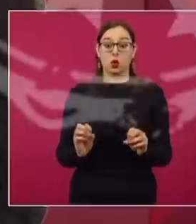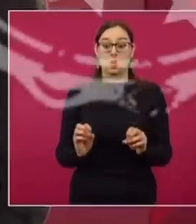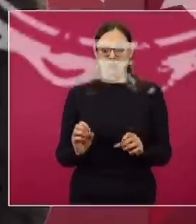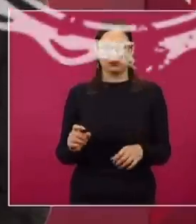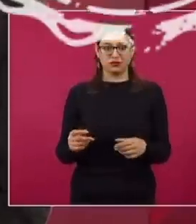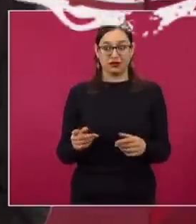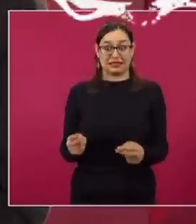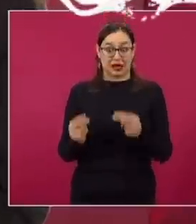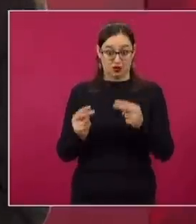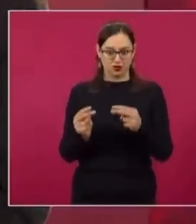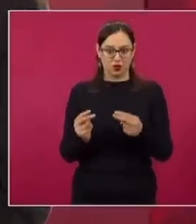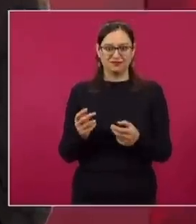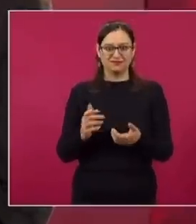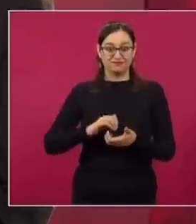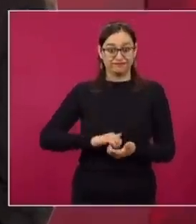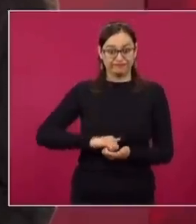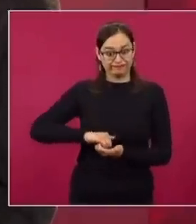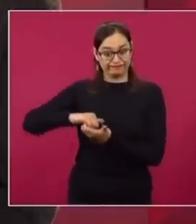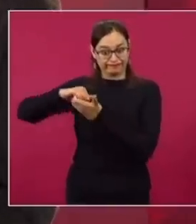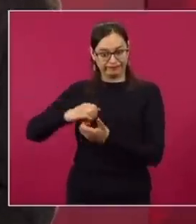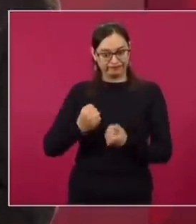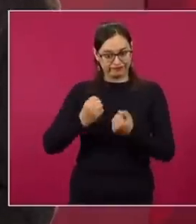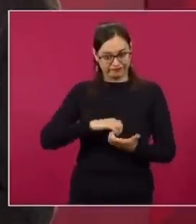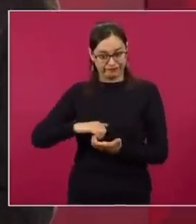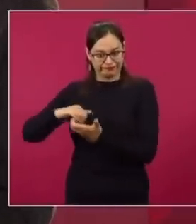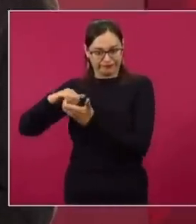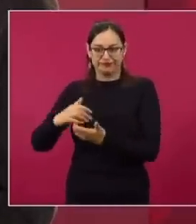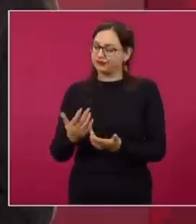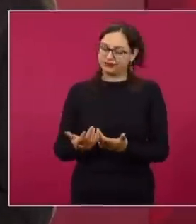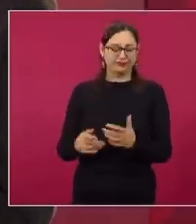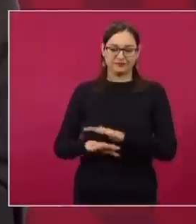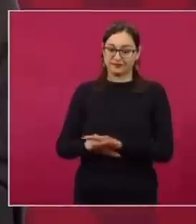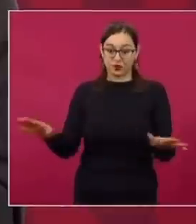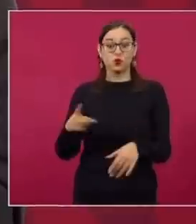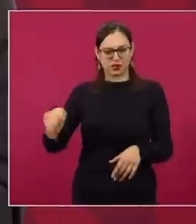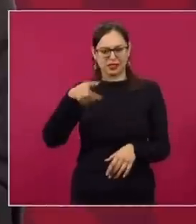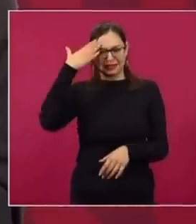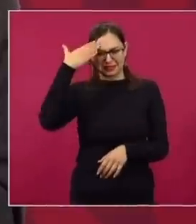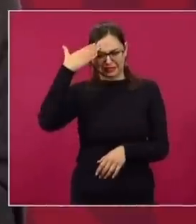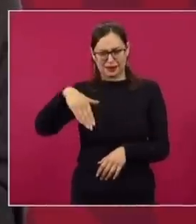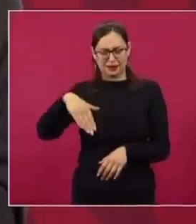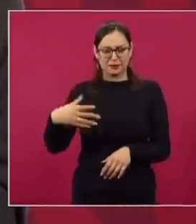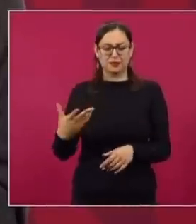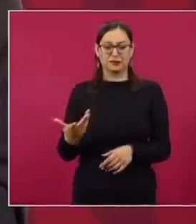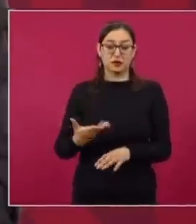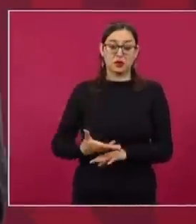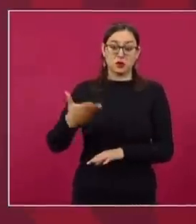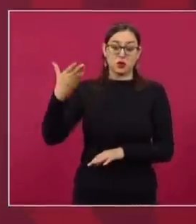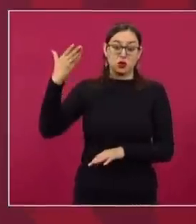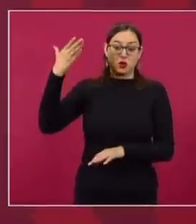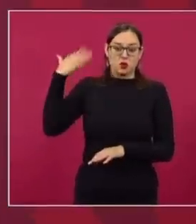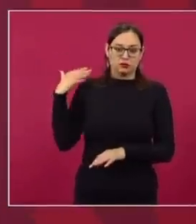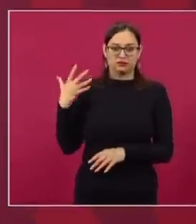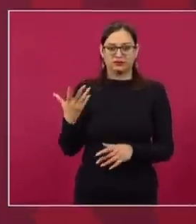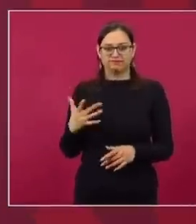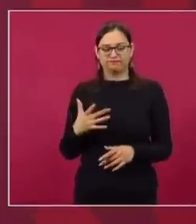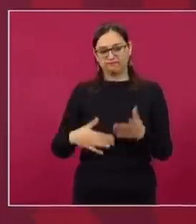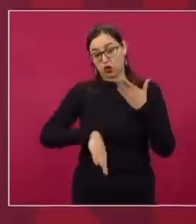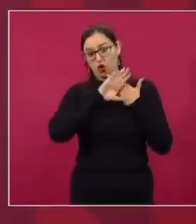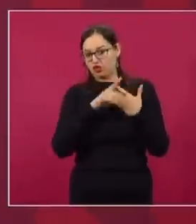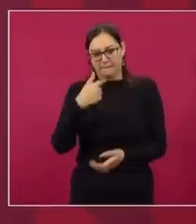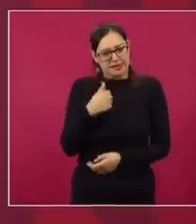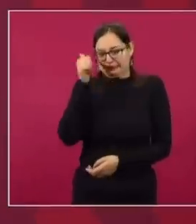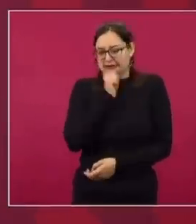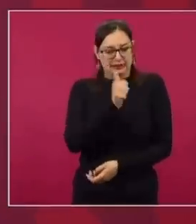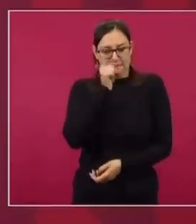Ya una vez les platiqué de que por la fobia que no es de ahora viene de lejos en contra nuestra porque estamos buscando la